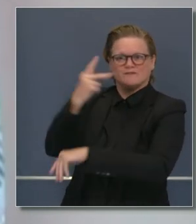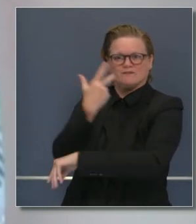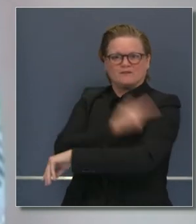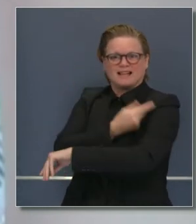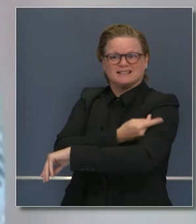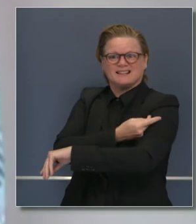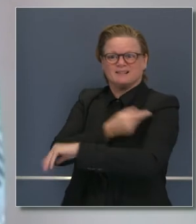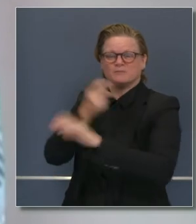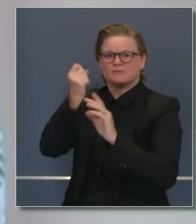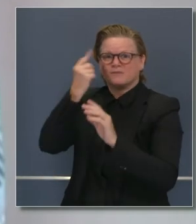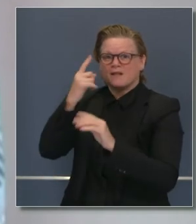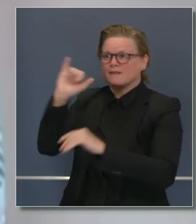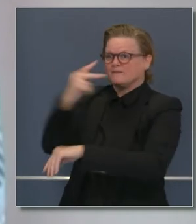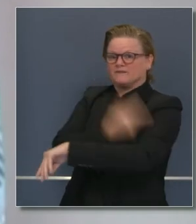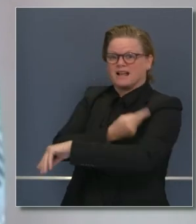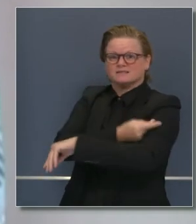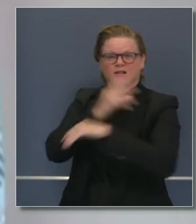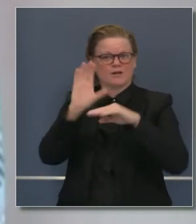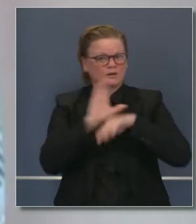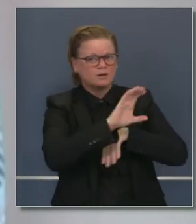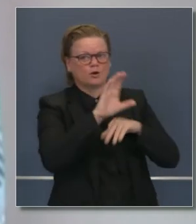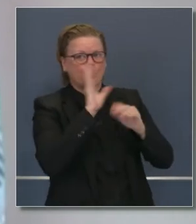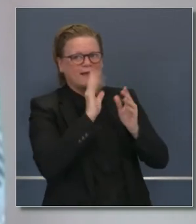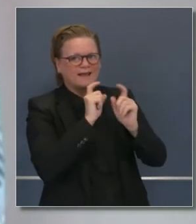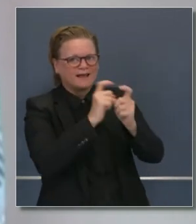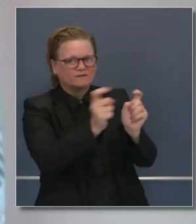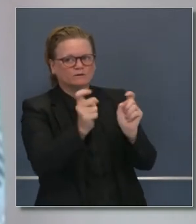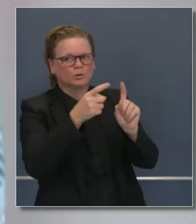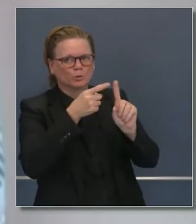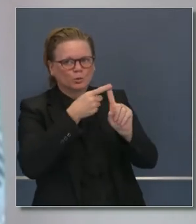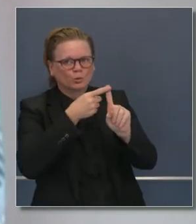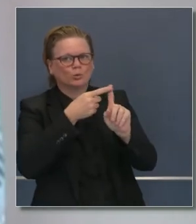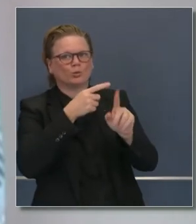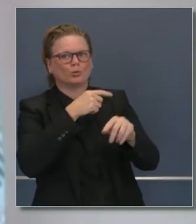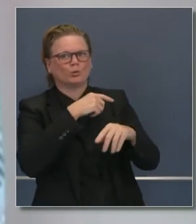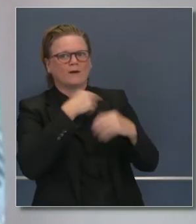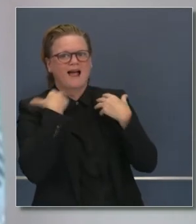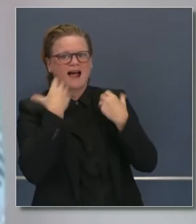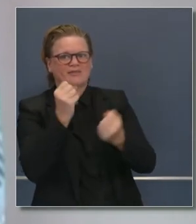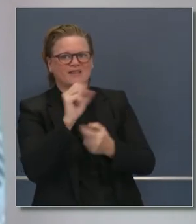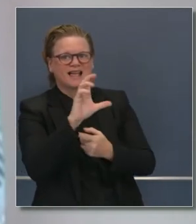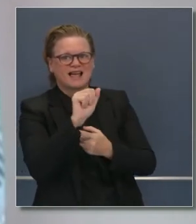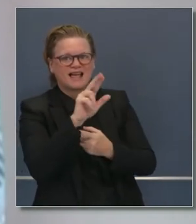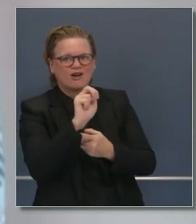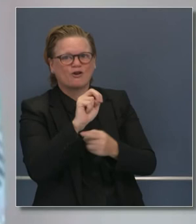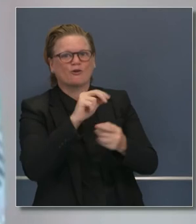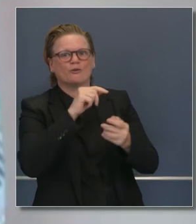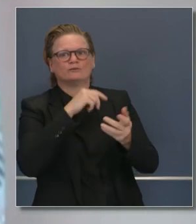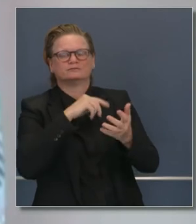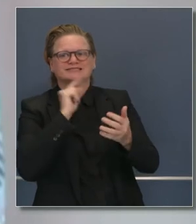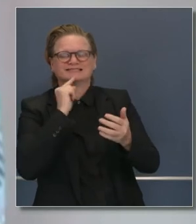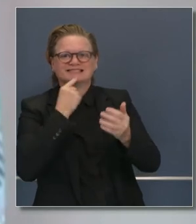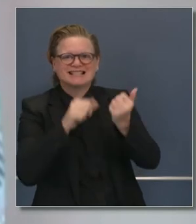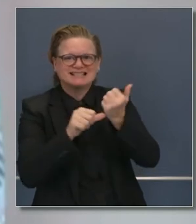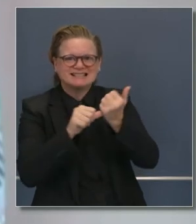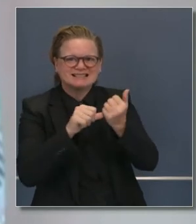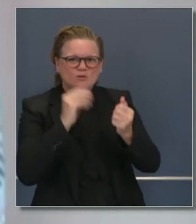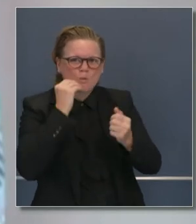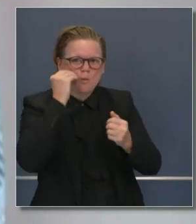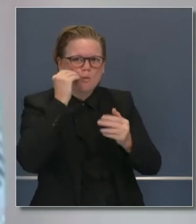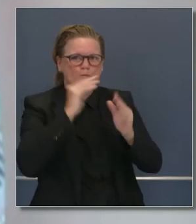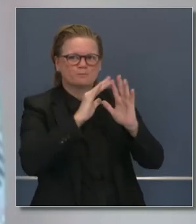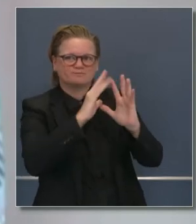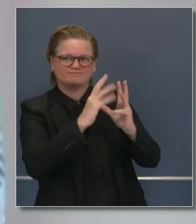Trabajadores, primeros socorristas podrían recibir sus vacunas en pocas semanas. Abriendo la puerta para tantos